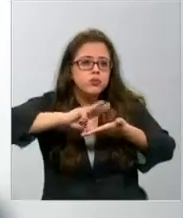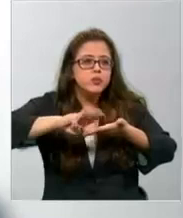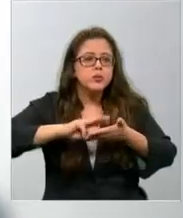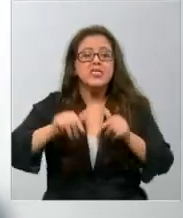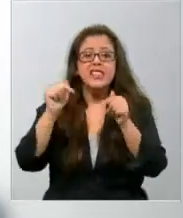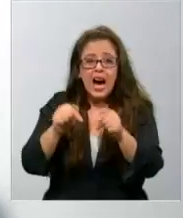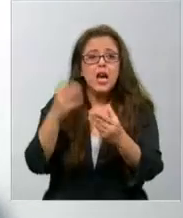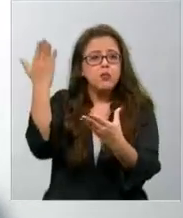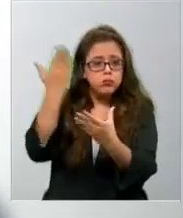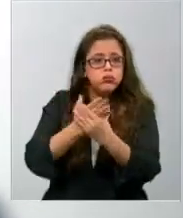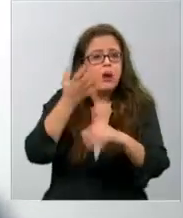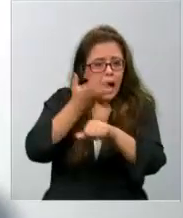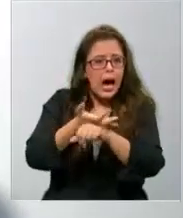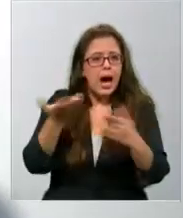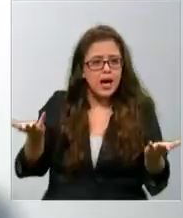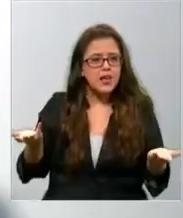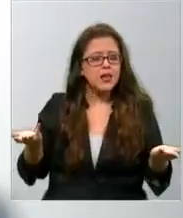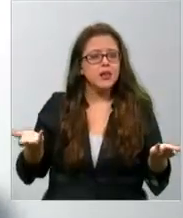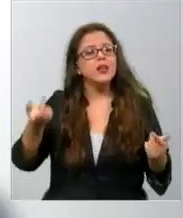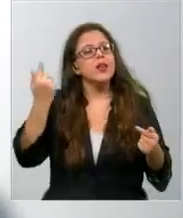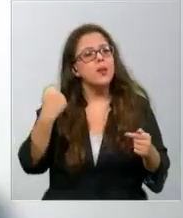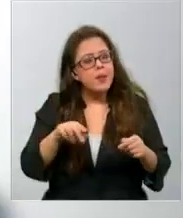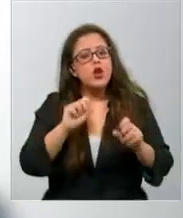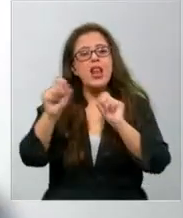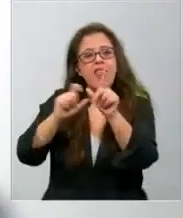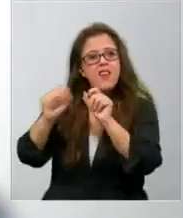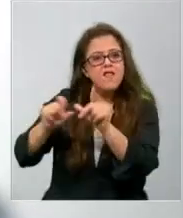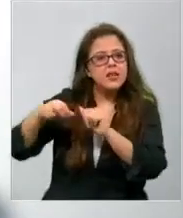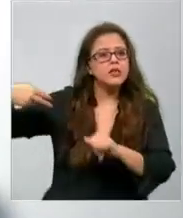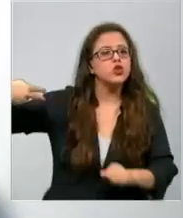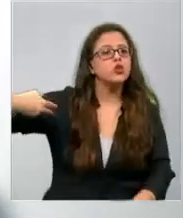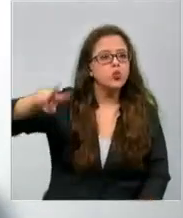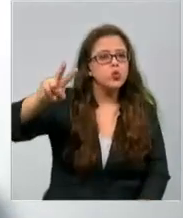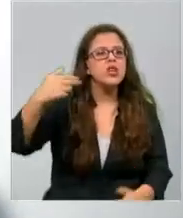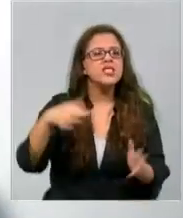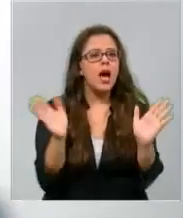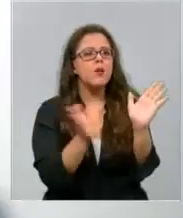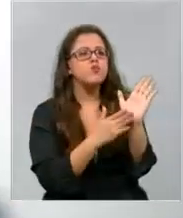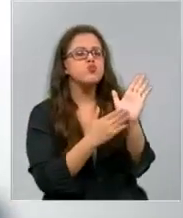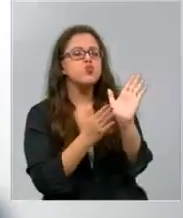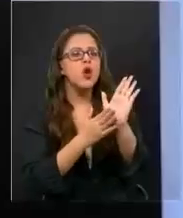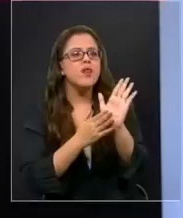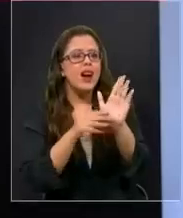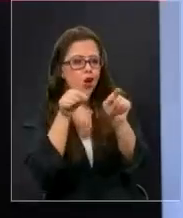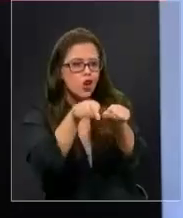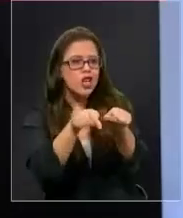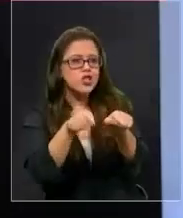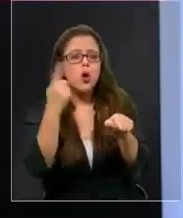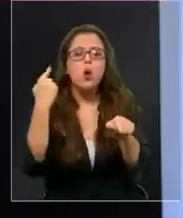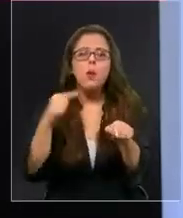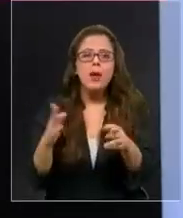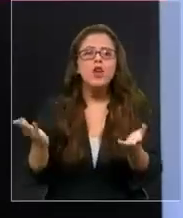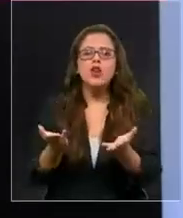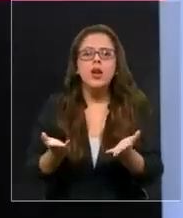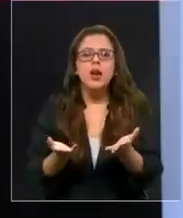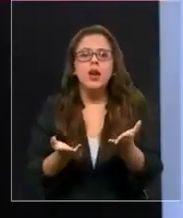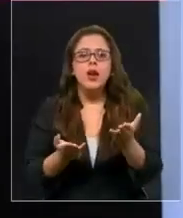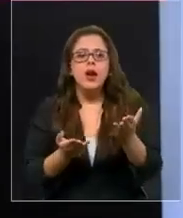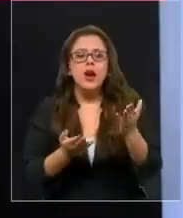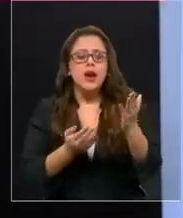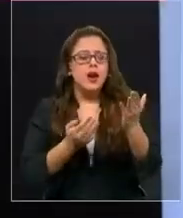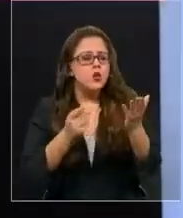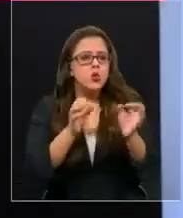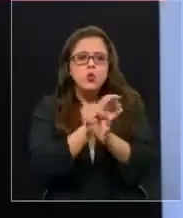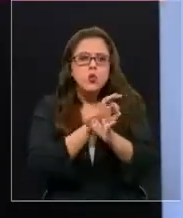de investigación y de hecho tanto es así que la propia defensa presentó pruebas respecto de esto. Pero básicamente el contenido